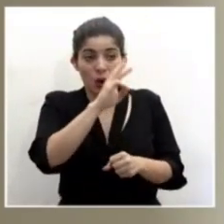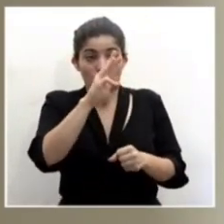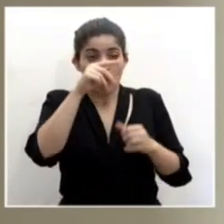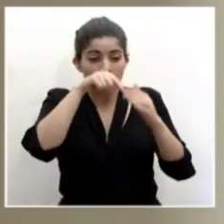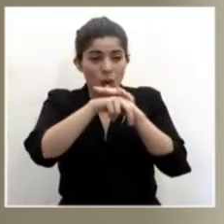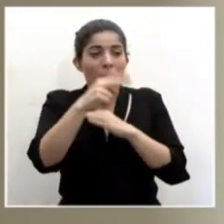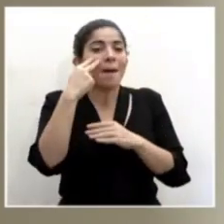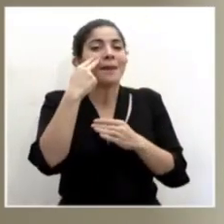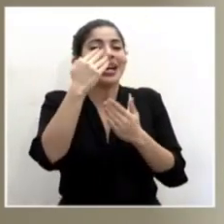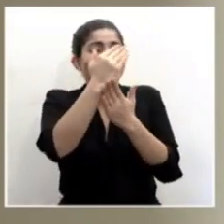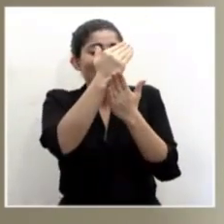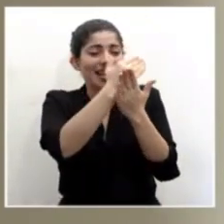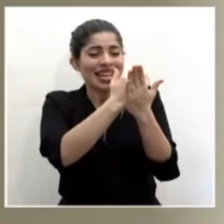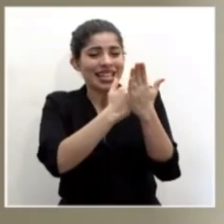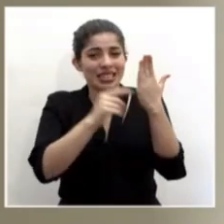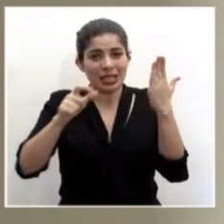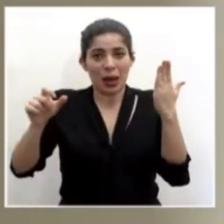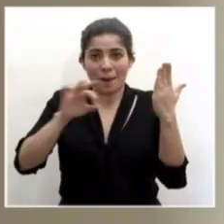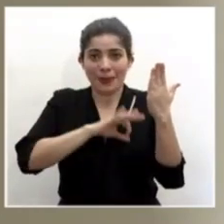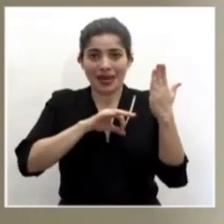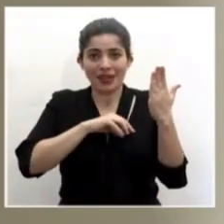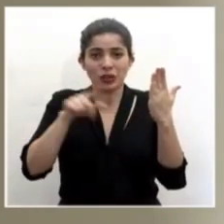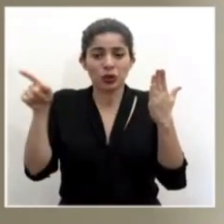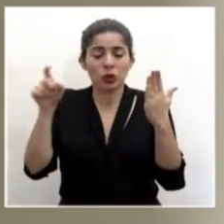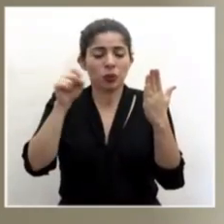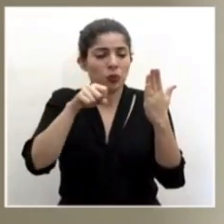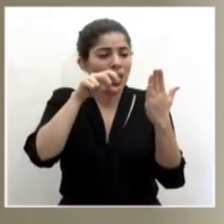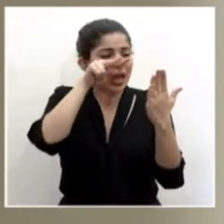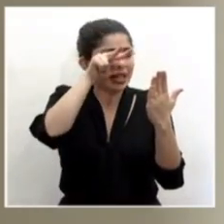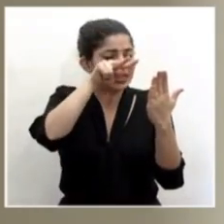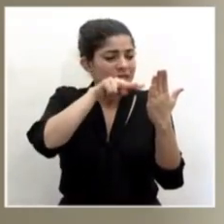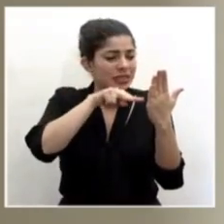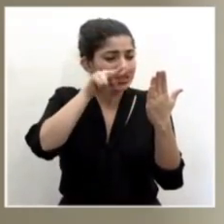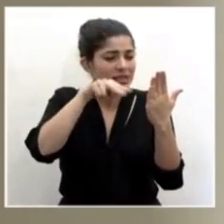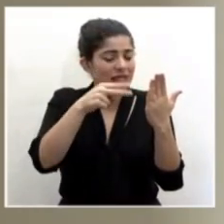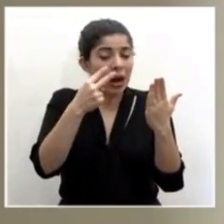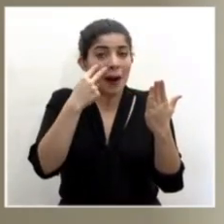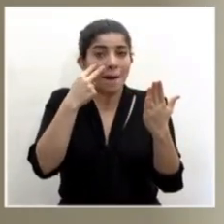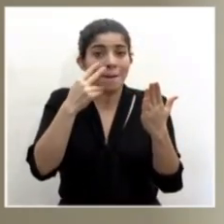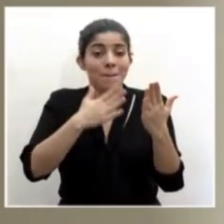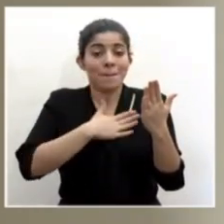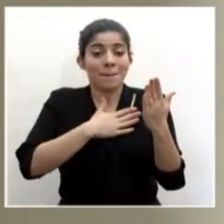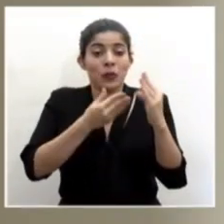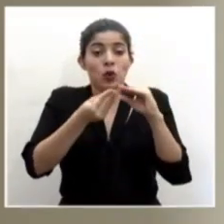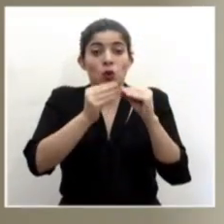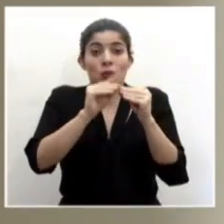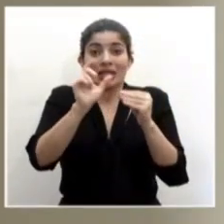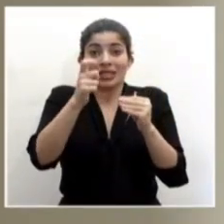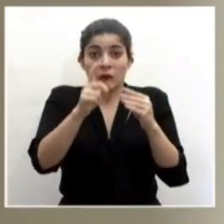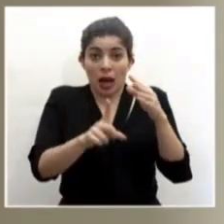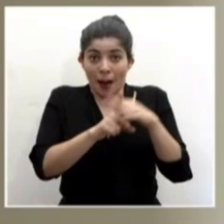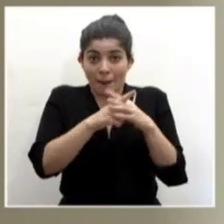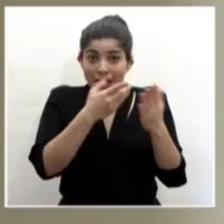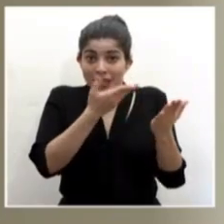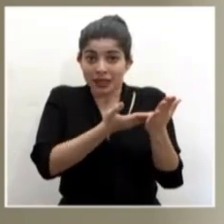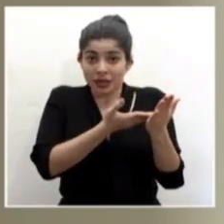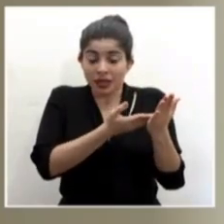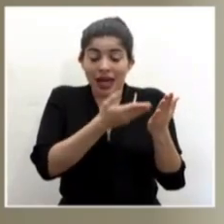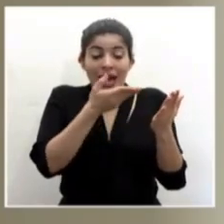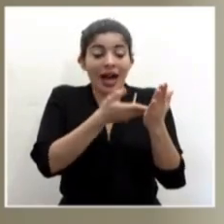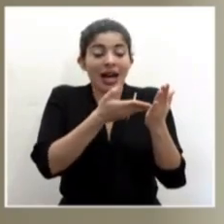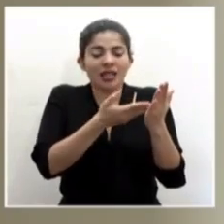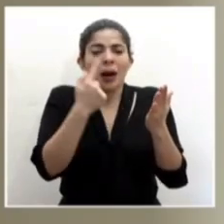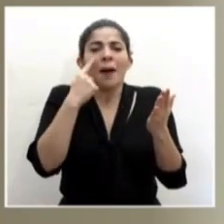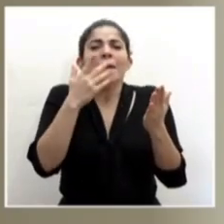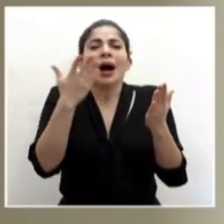beneficiarios que ahí se reporta para poder identificar si su número de cédula está ahí planteado y esto lo que nos